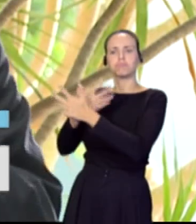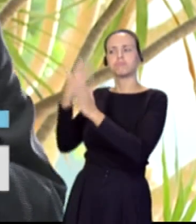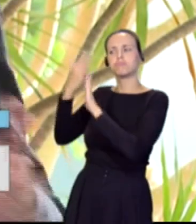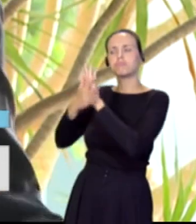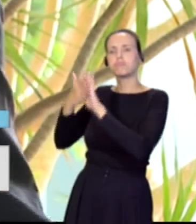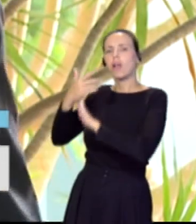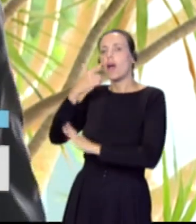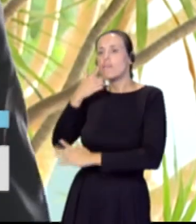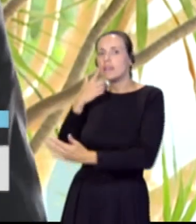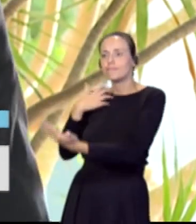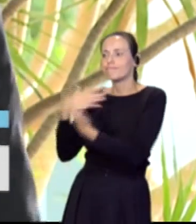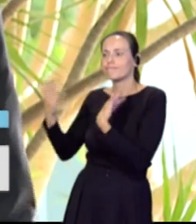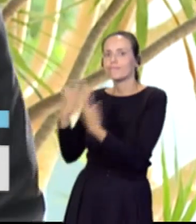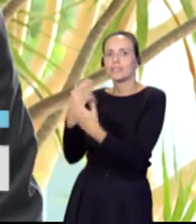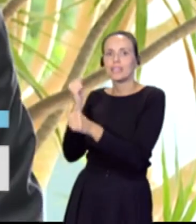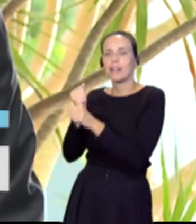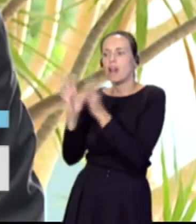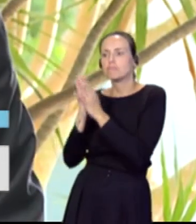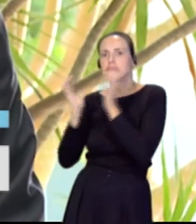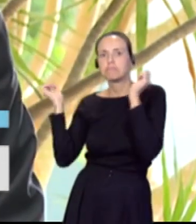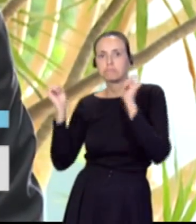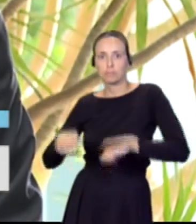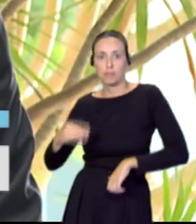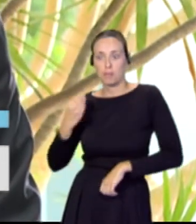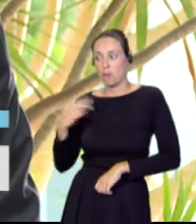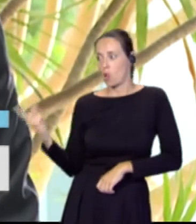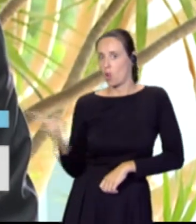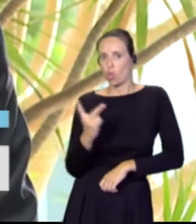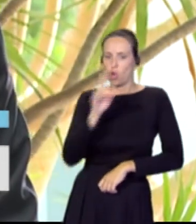orillas del problema.